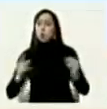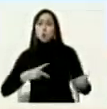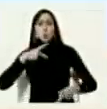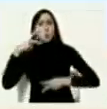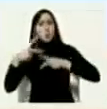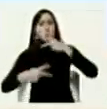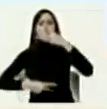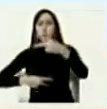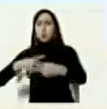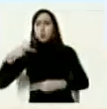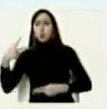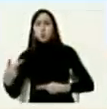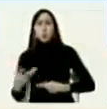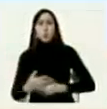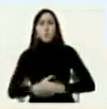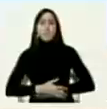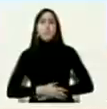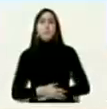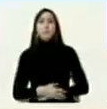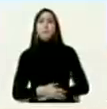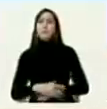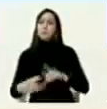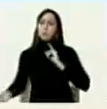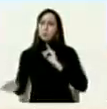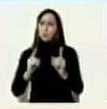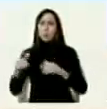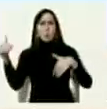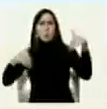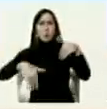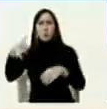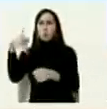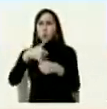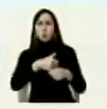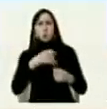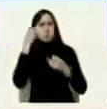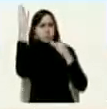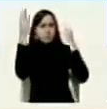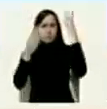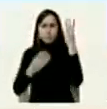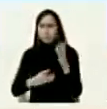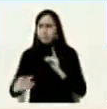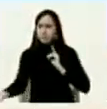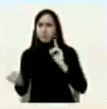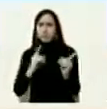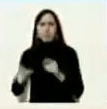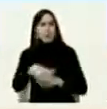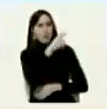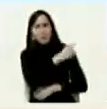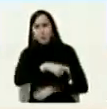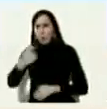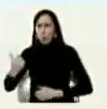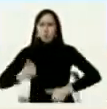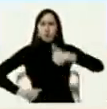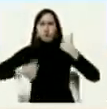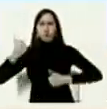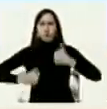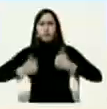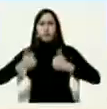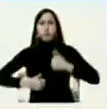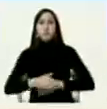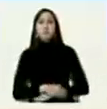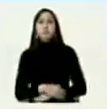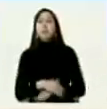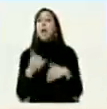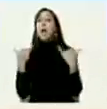de debate electoral debate y de ideas de debate de candidaturas estamos